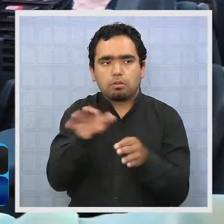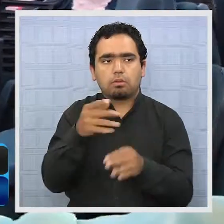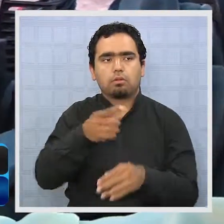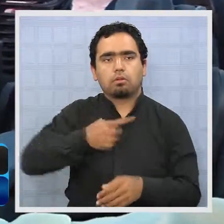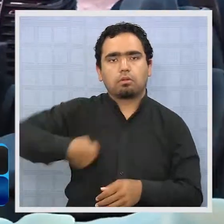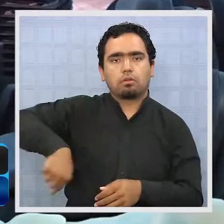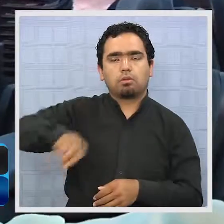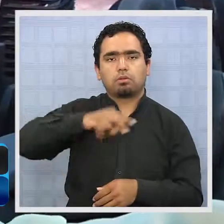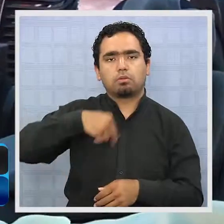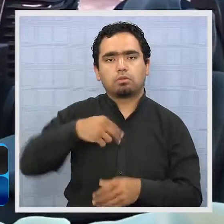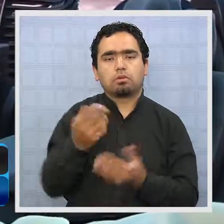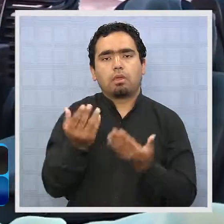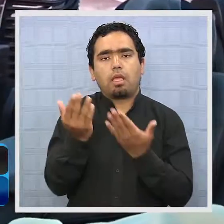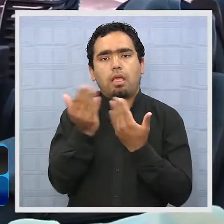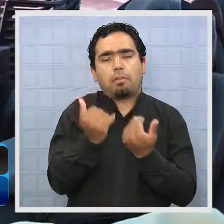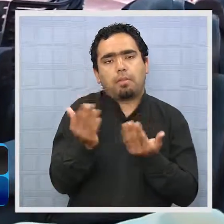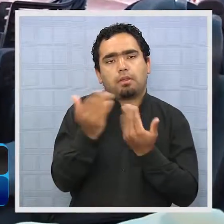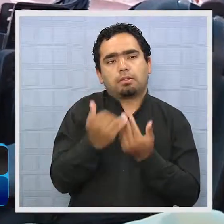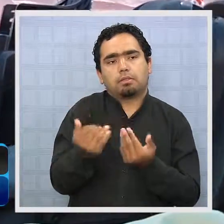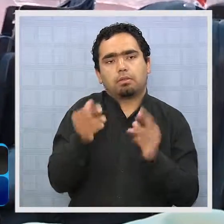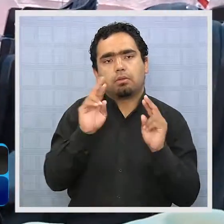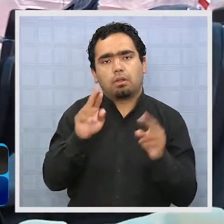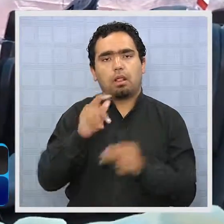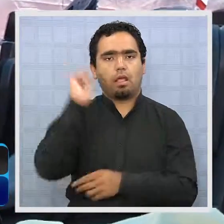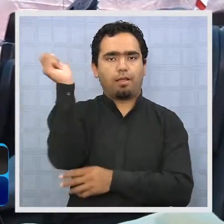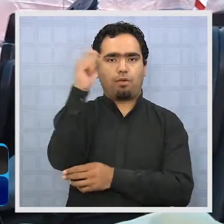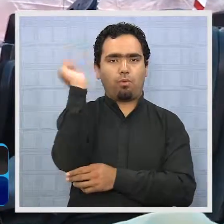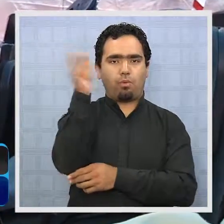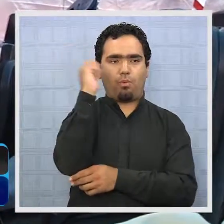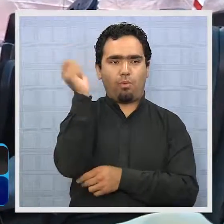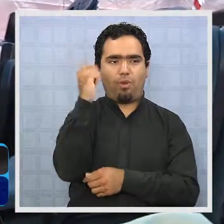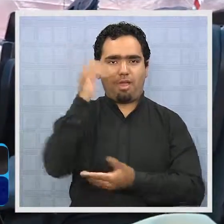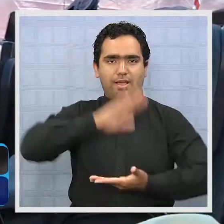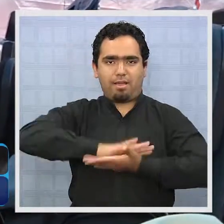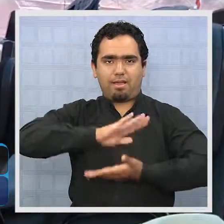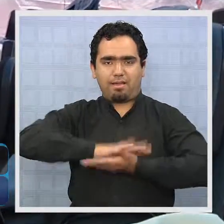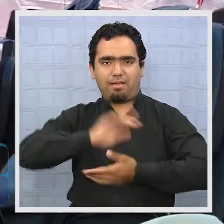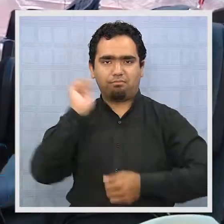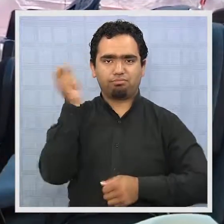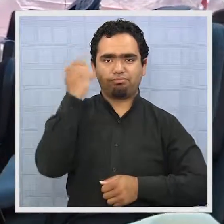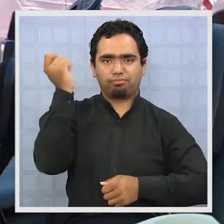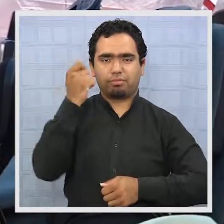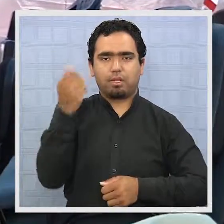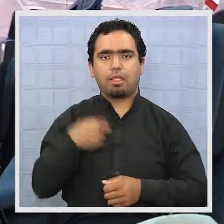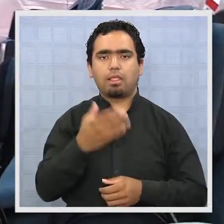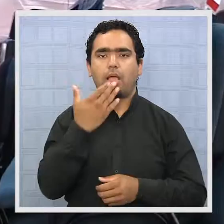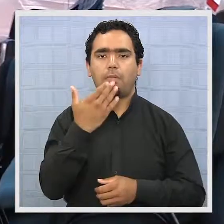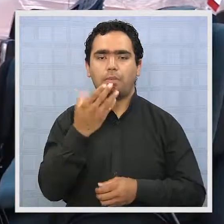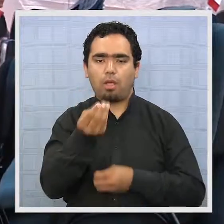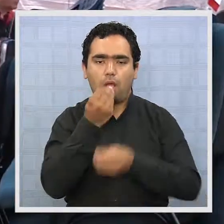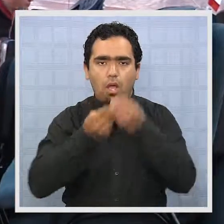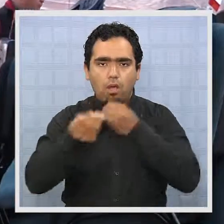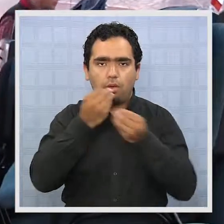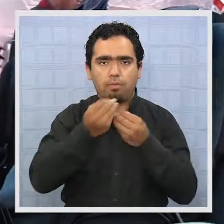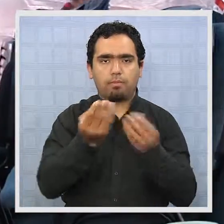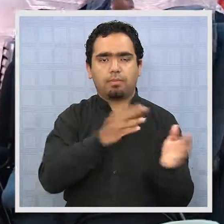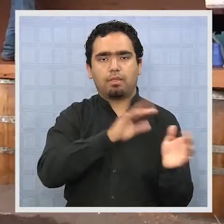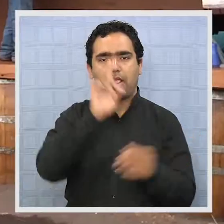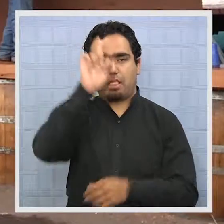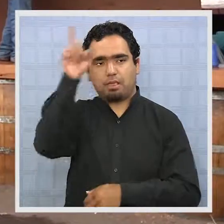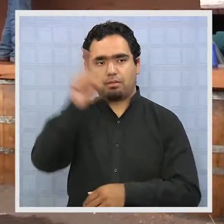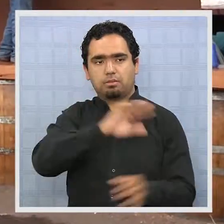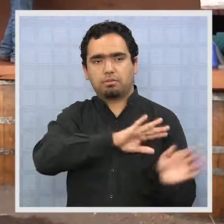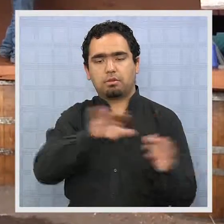Nuestra esperanza, digamos, es para difundir la cueca, nuestra costumbre, tradición y comida. Ese es nuestro objetivo.